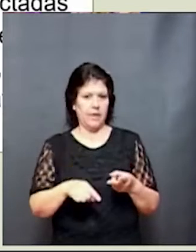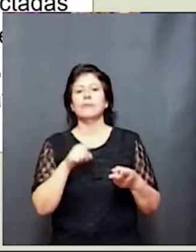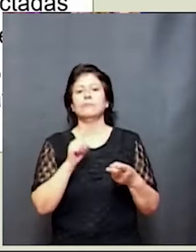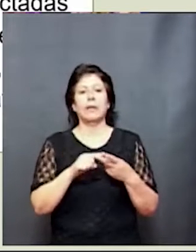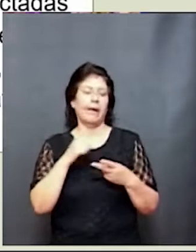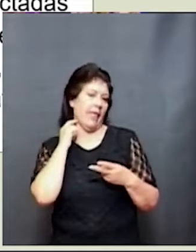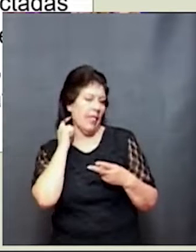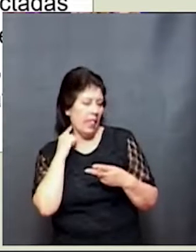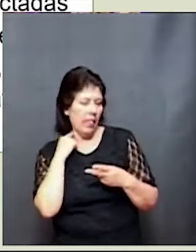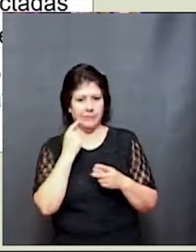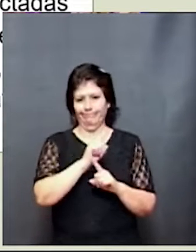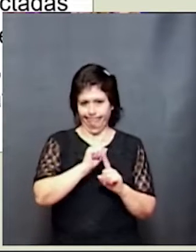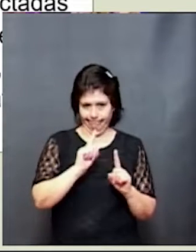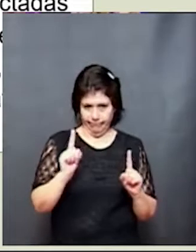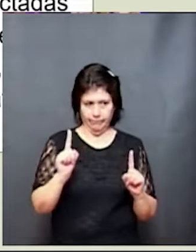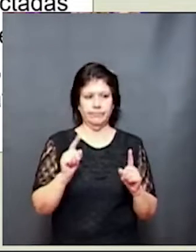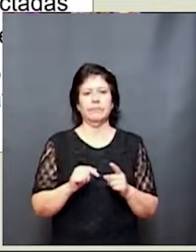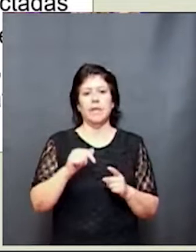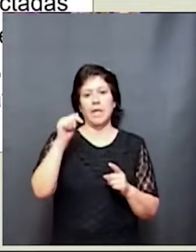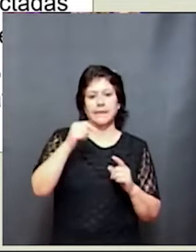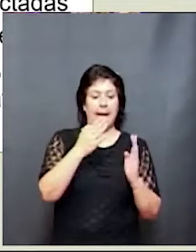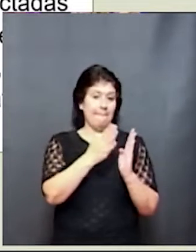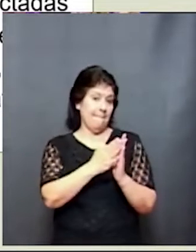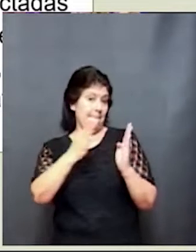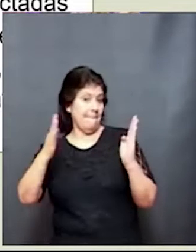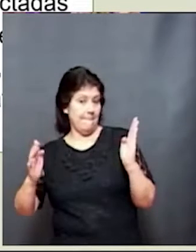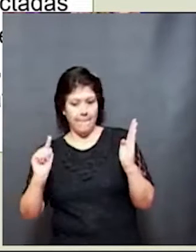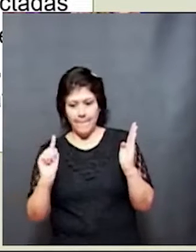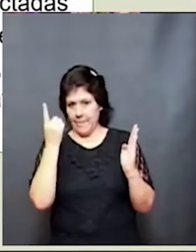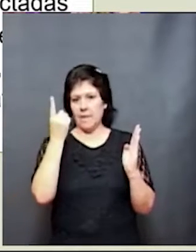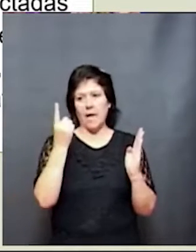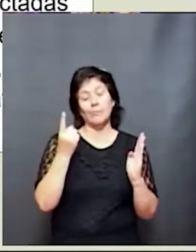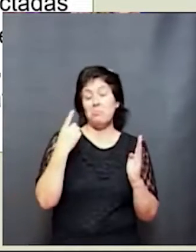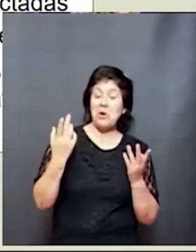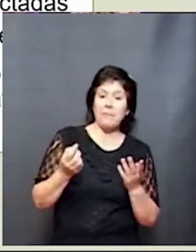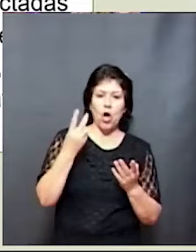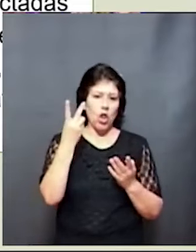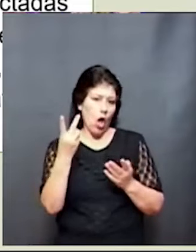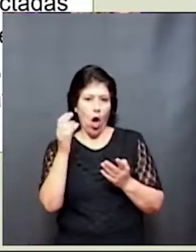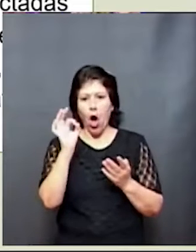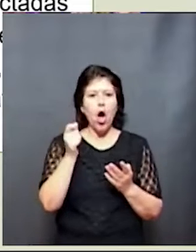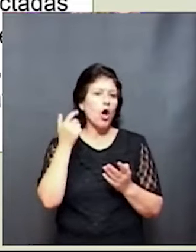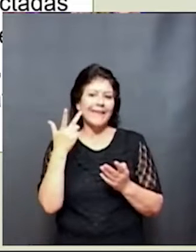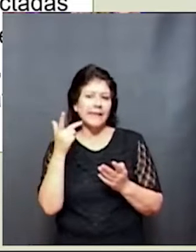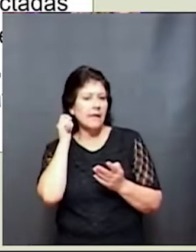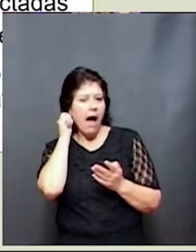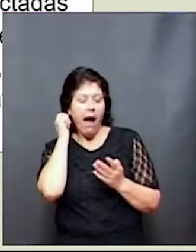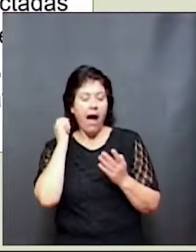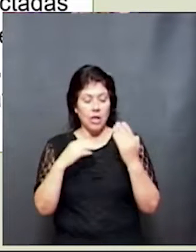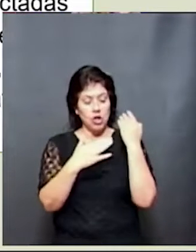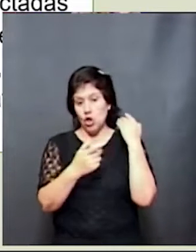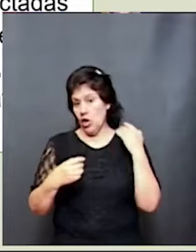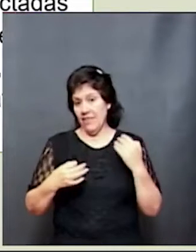estrés, y todo lo que pase en esta primera etapa de vida, en los primeros dos, tres años de vida, en relación también a la nutrición,